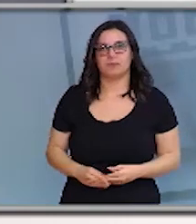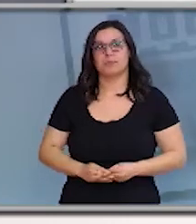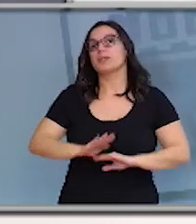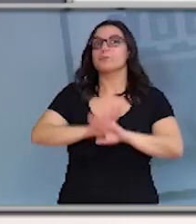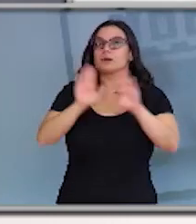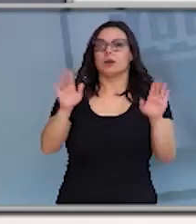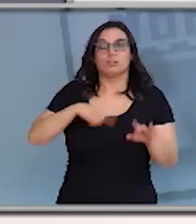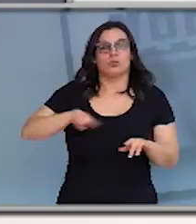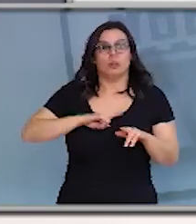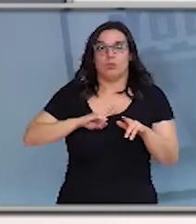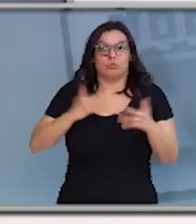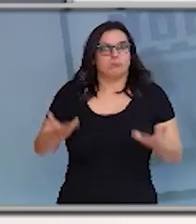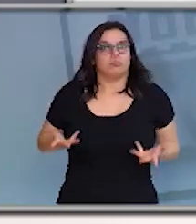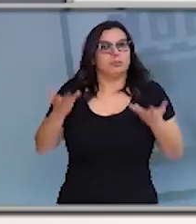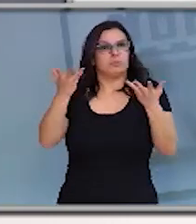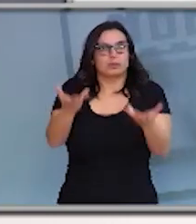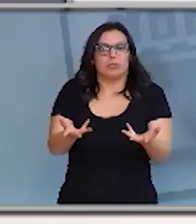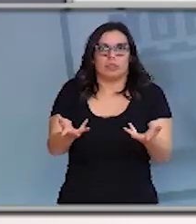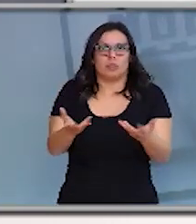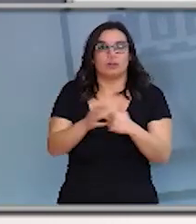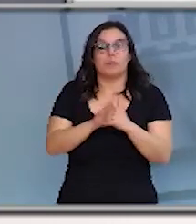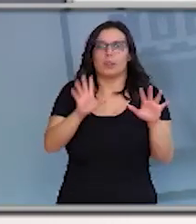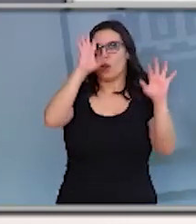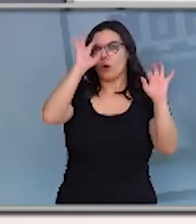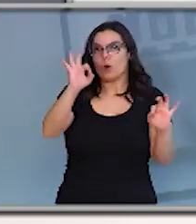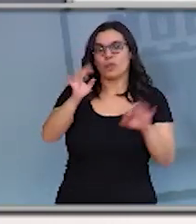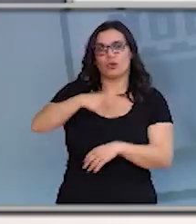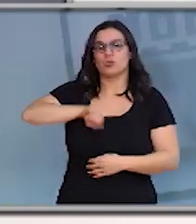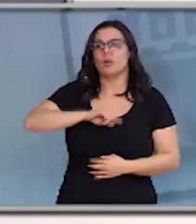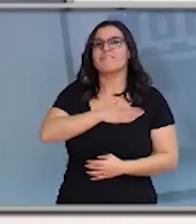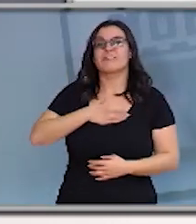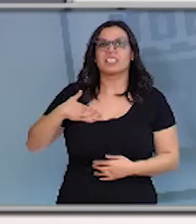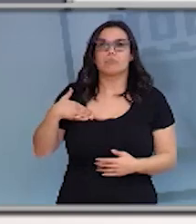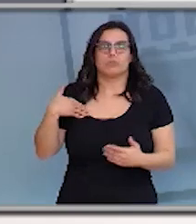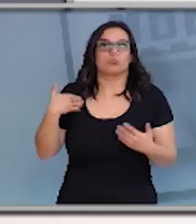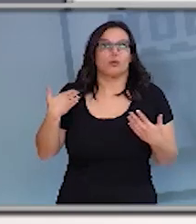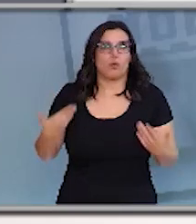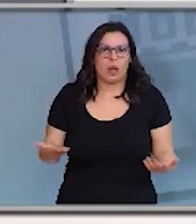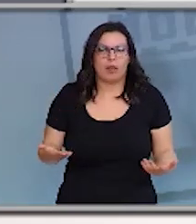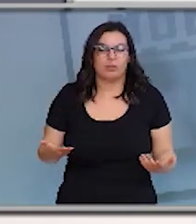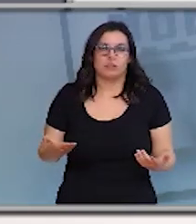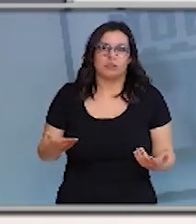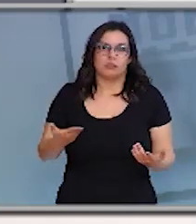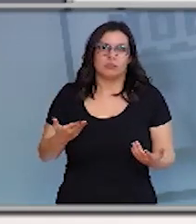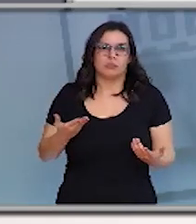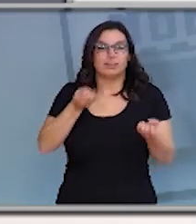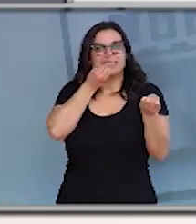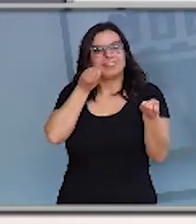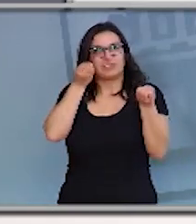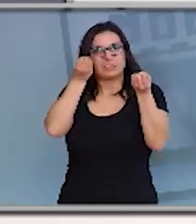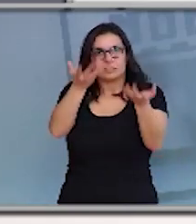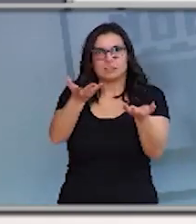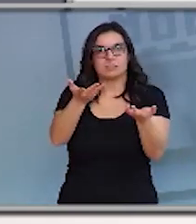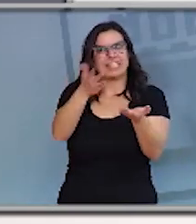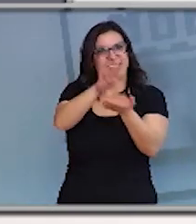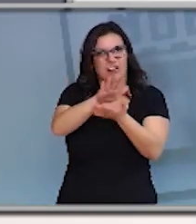quedamos á súa disposición, pero, evidentemente, o que queremos é trasladar un mensaje de